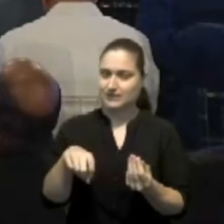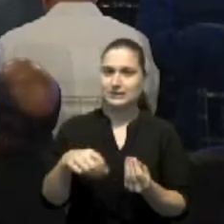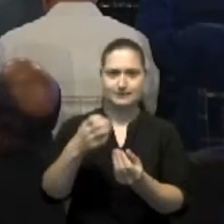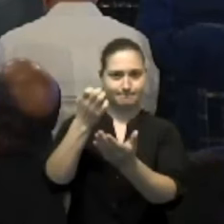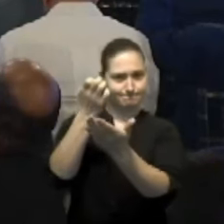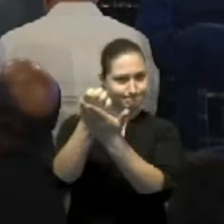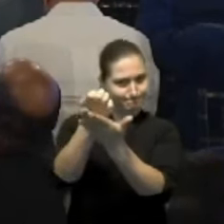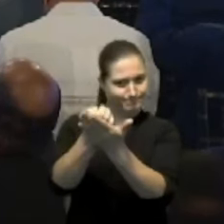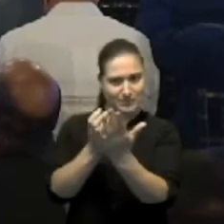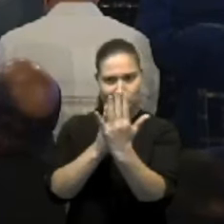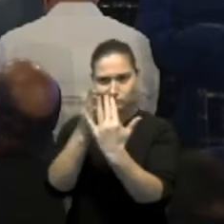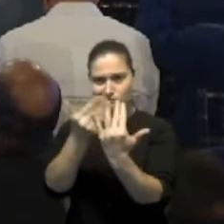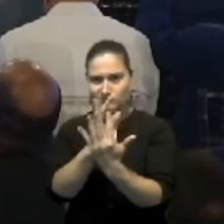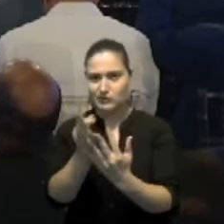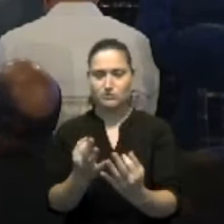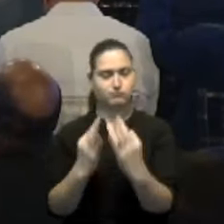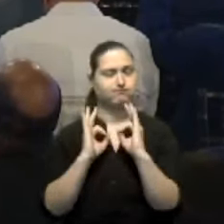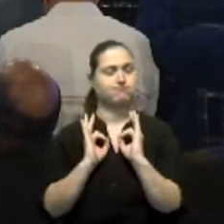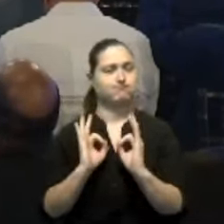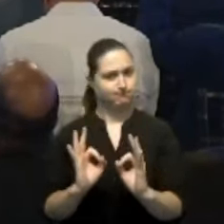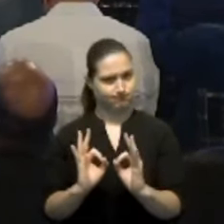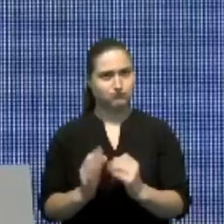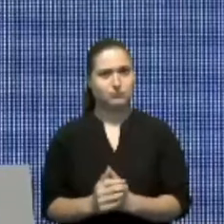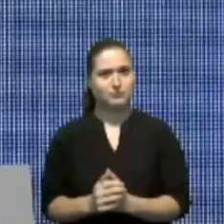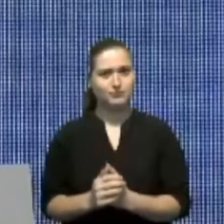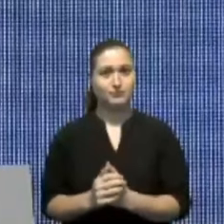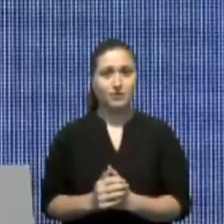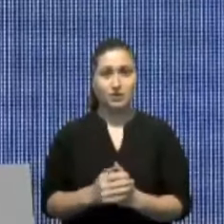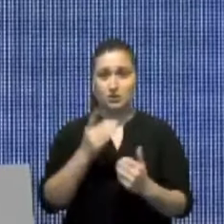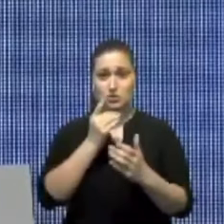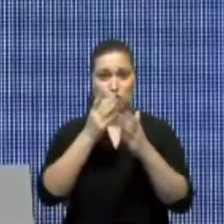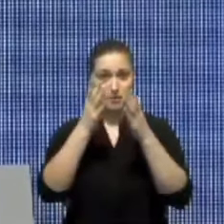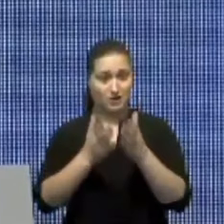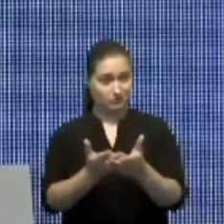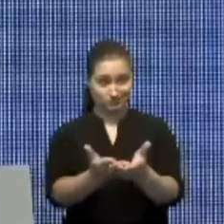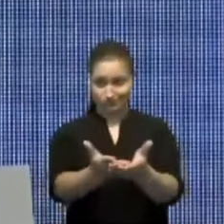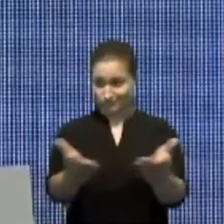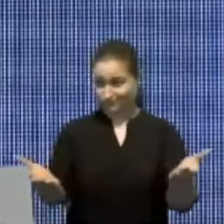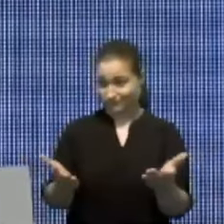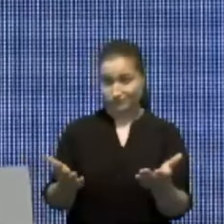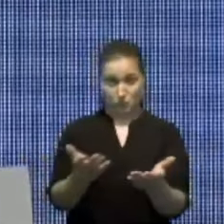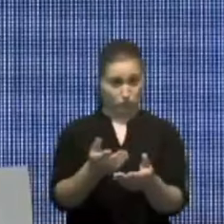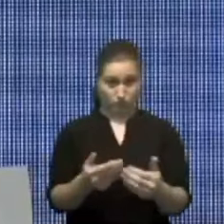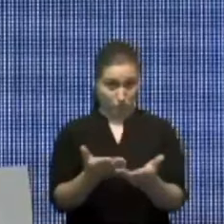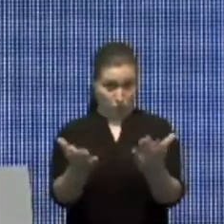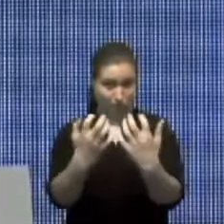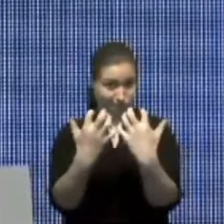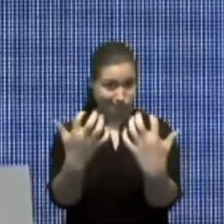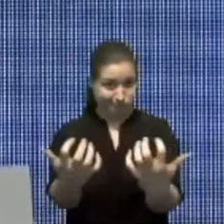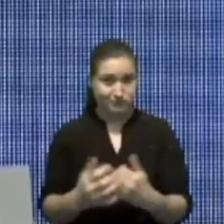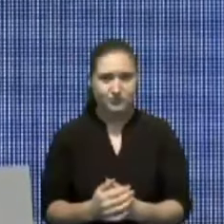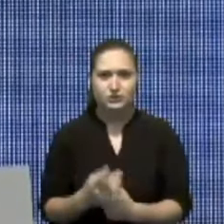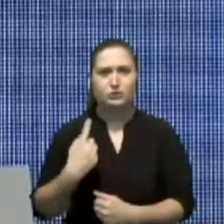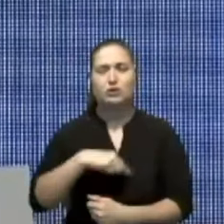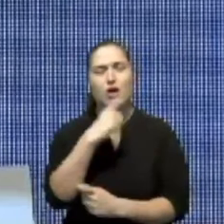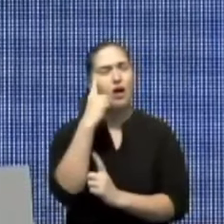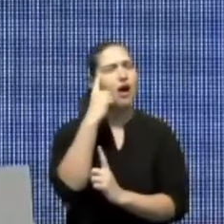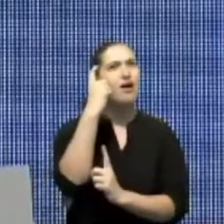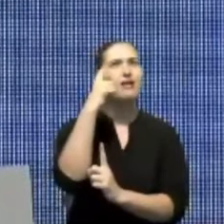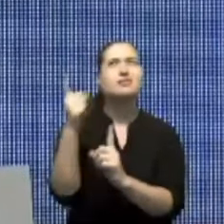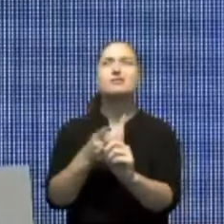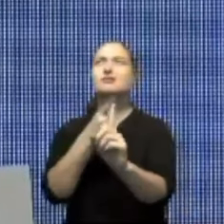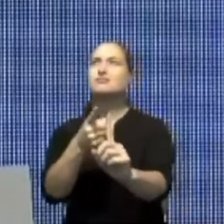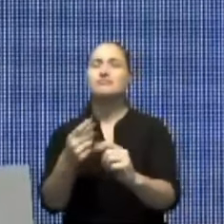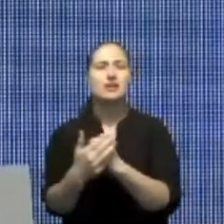sanas. Todos los dominicanos, todos los que estamos aquí presentes, soñamos con un país que